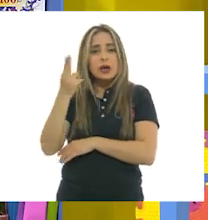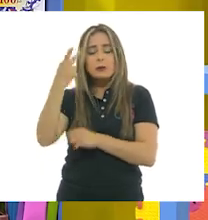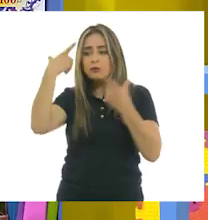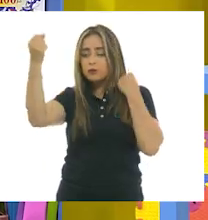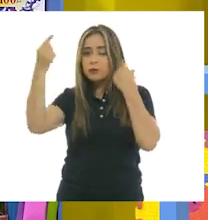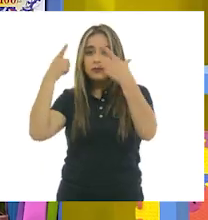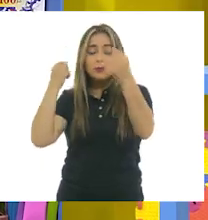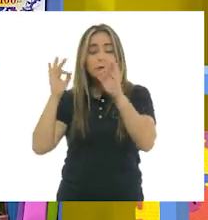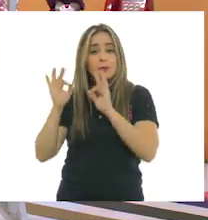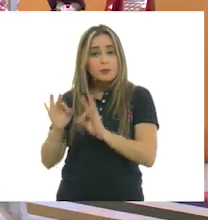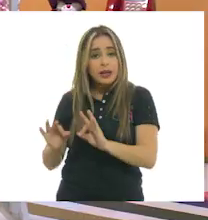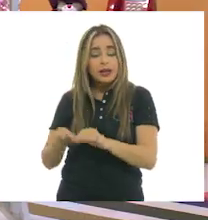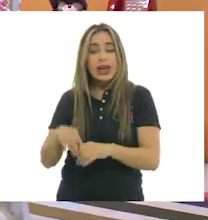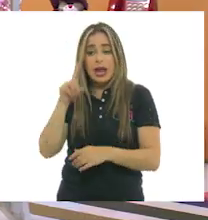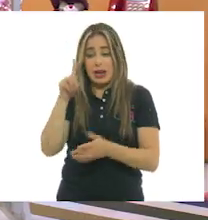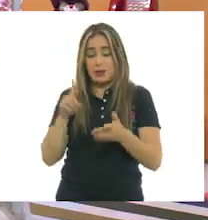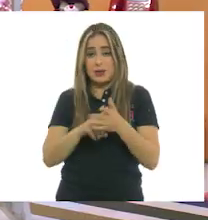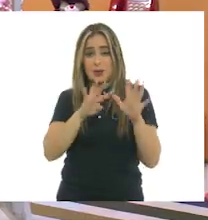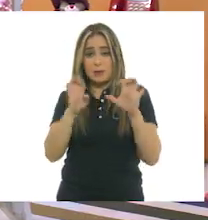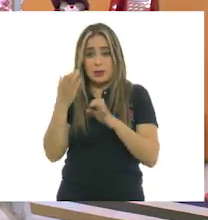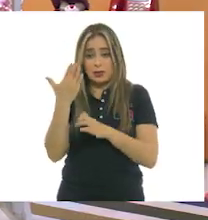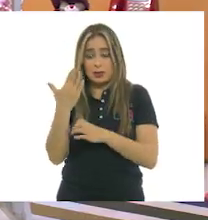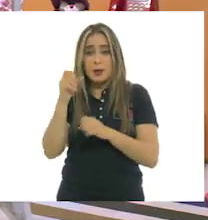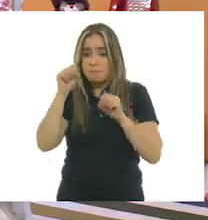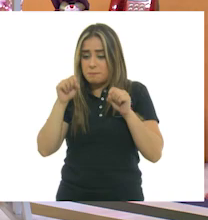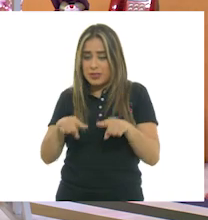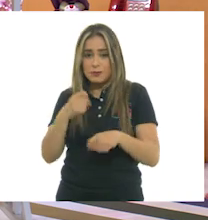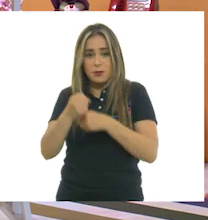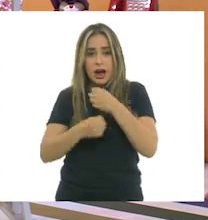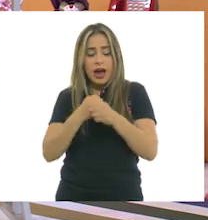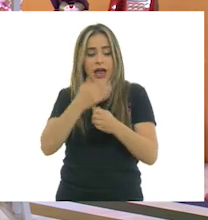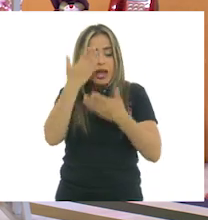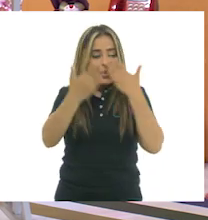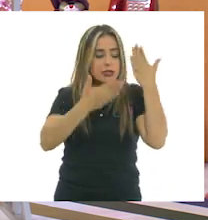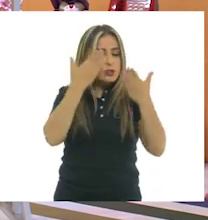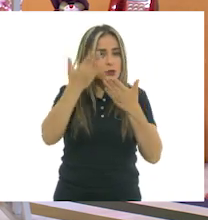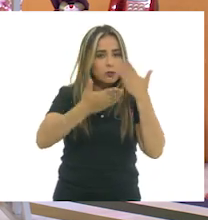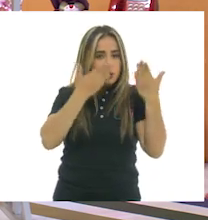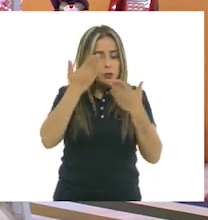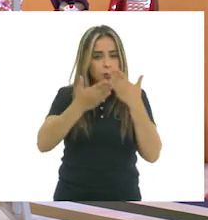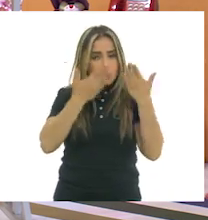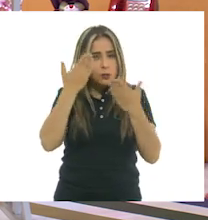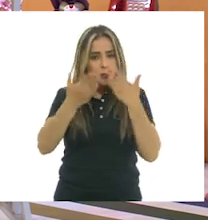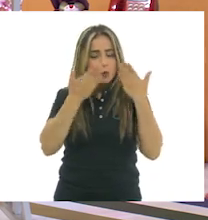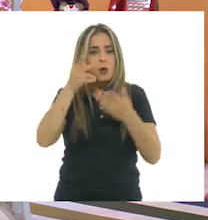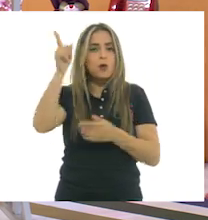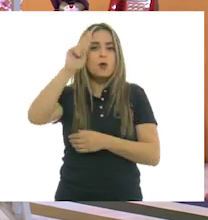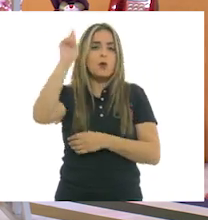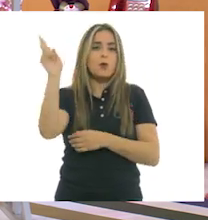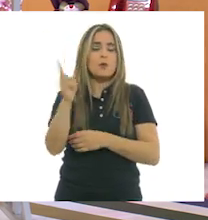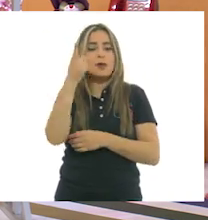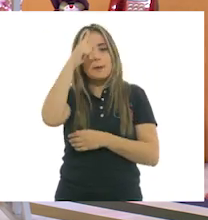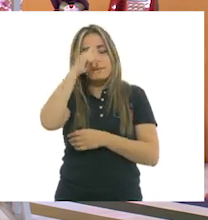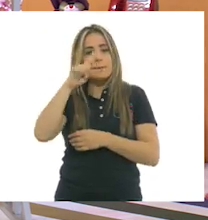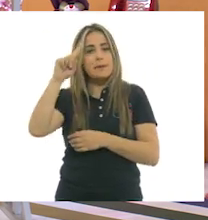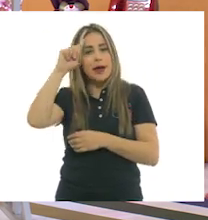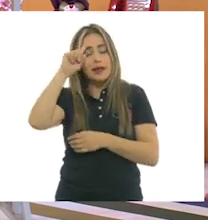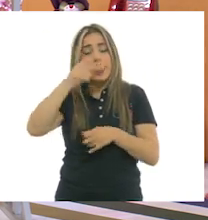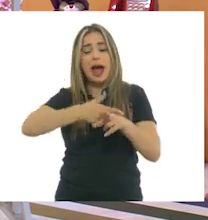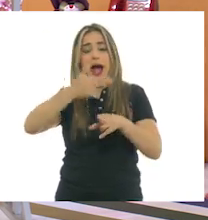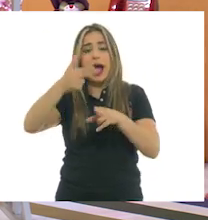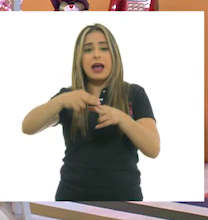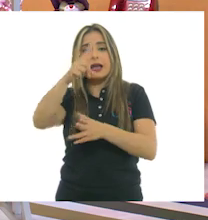Ese mismo año, gracias a una beca, estudió estética y estilística en la Universidad de Madrid hasta el año de